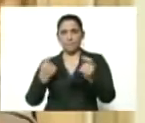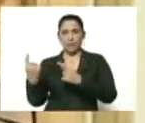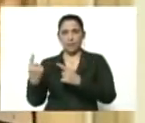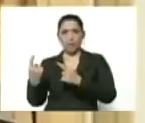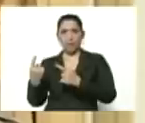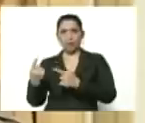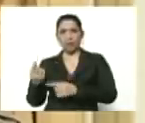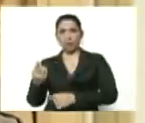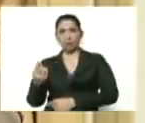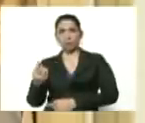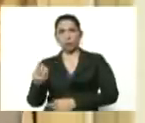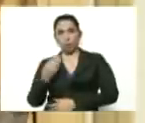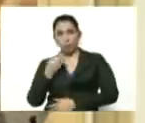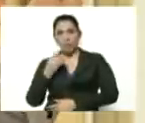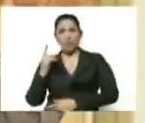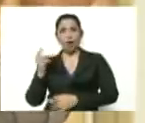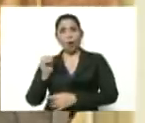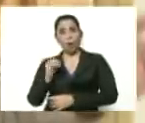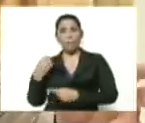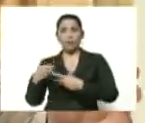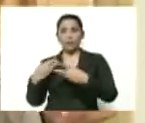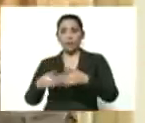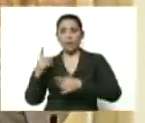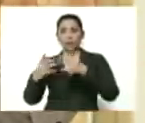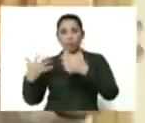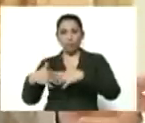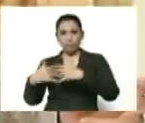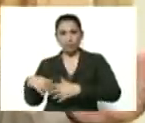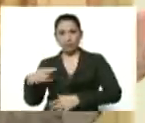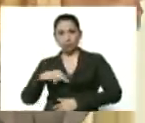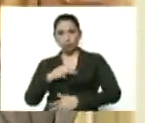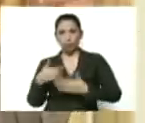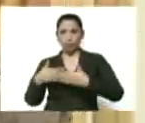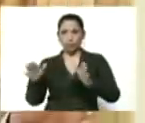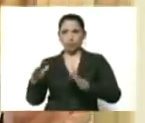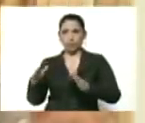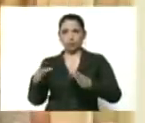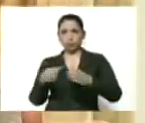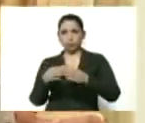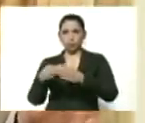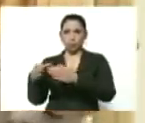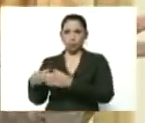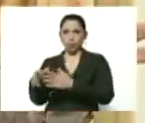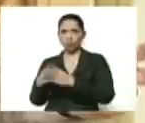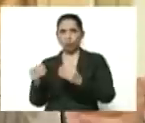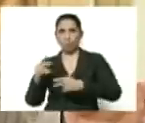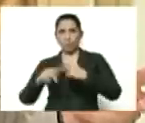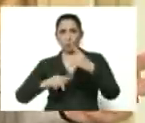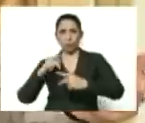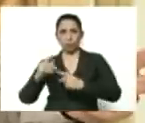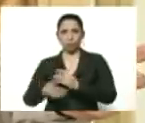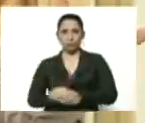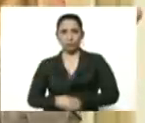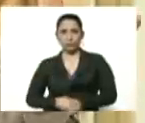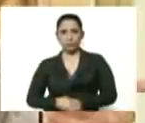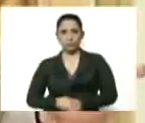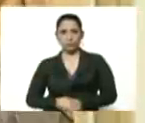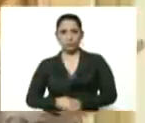prima a alguna de esas empresas, hemos garantizado la colocación de sus productos no